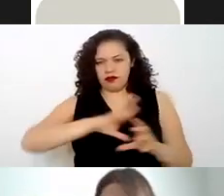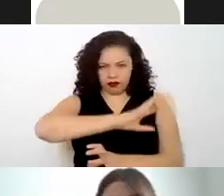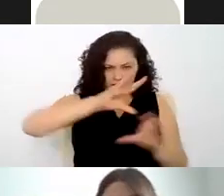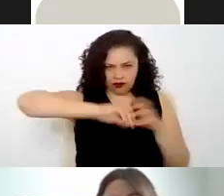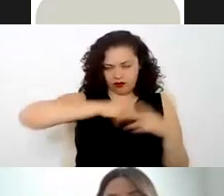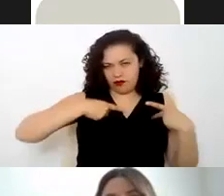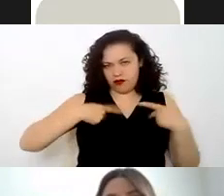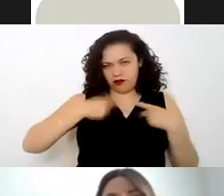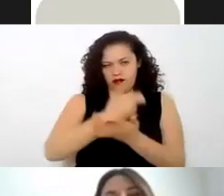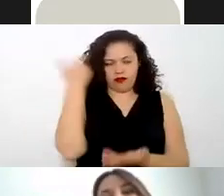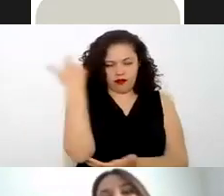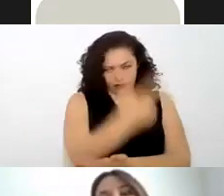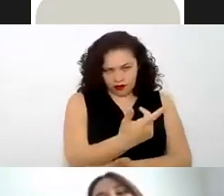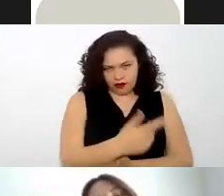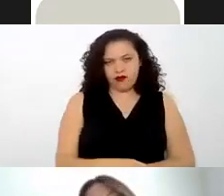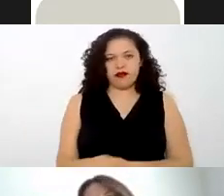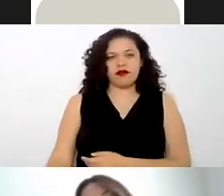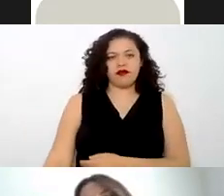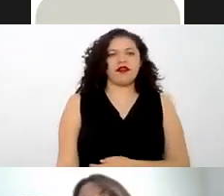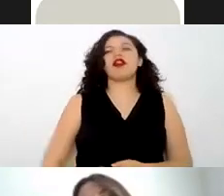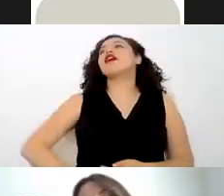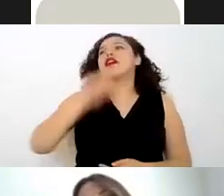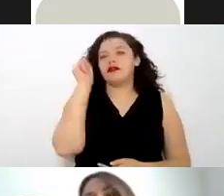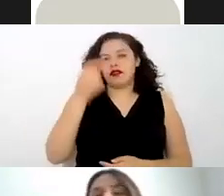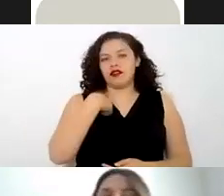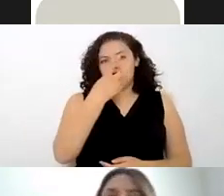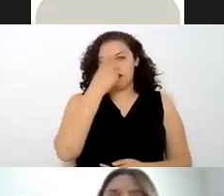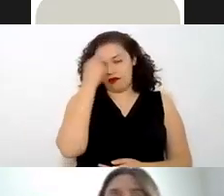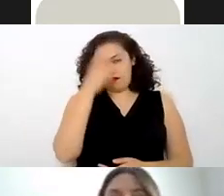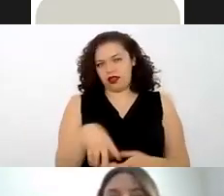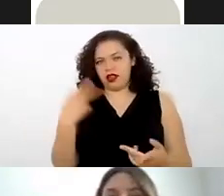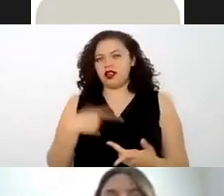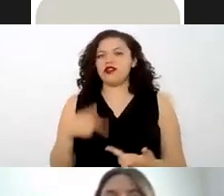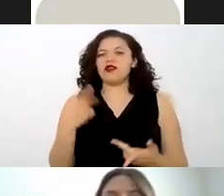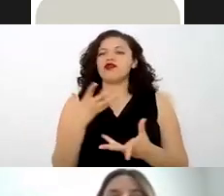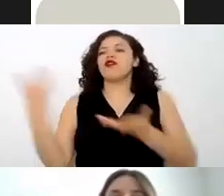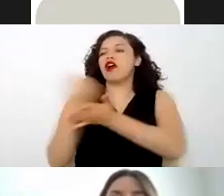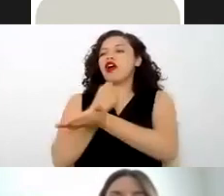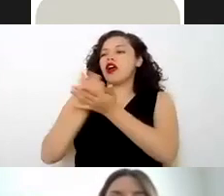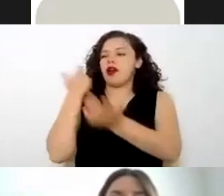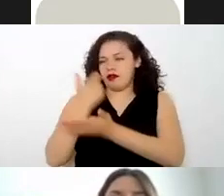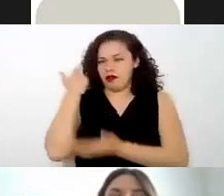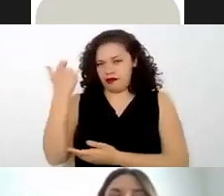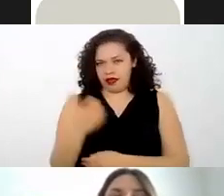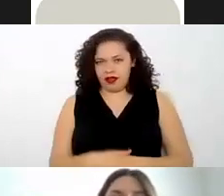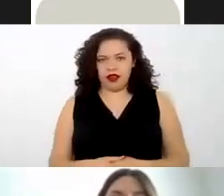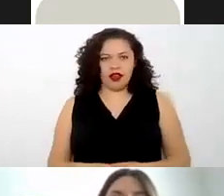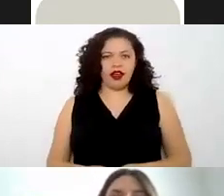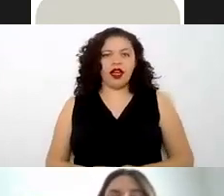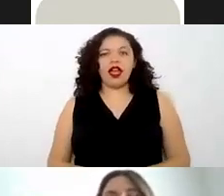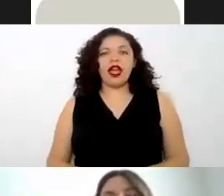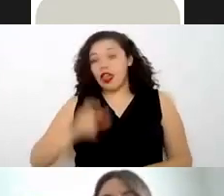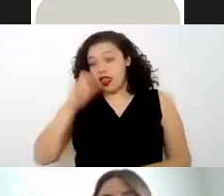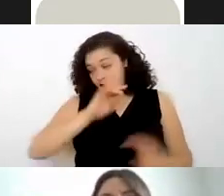los salarios como les mencionaba también el pago de las utilidades en su momento y si es el caso